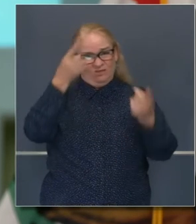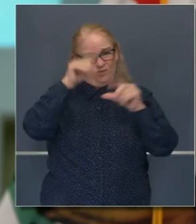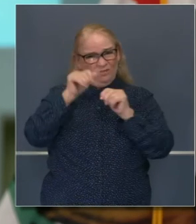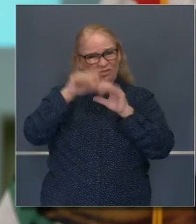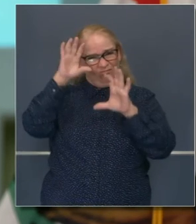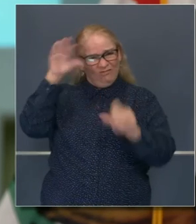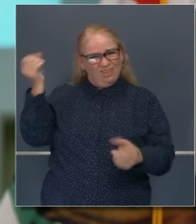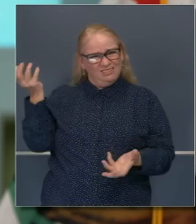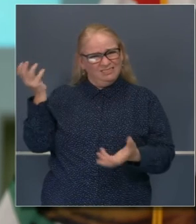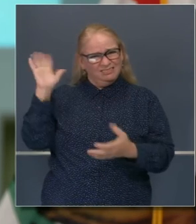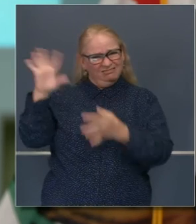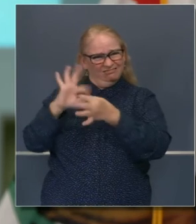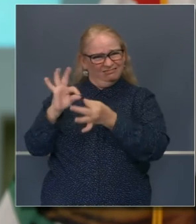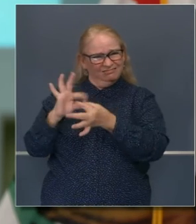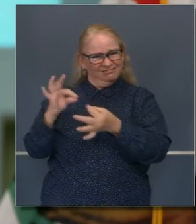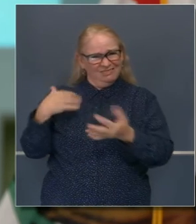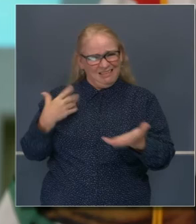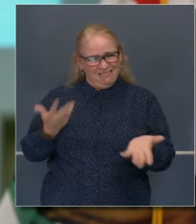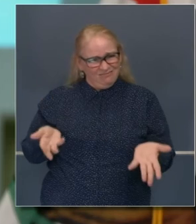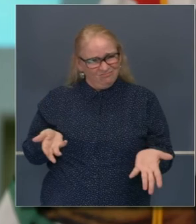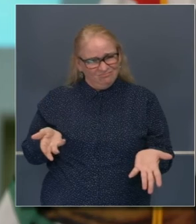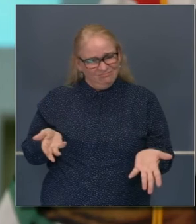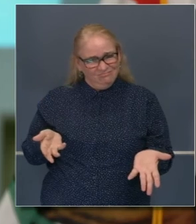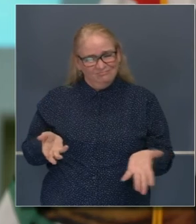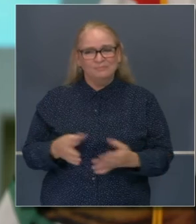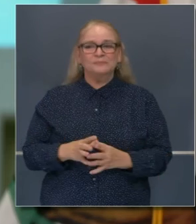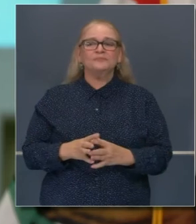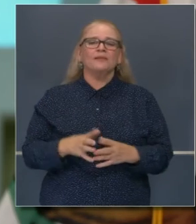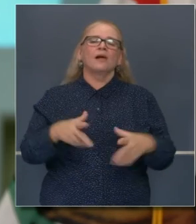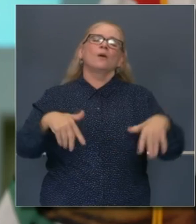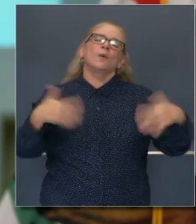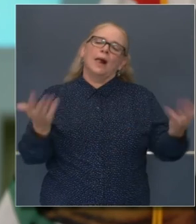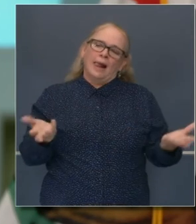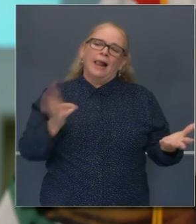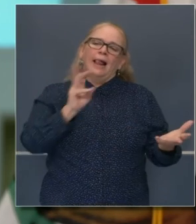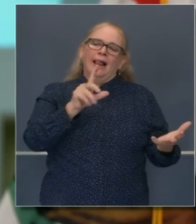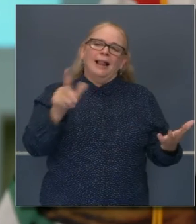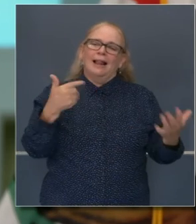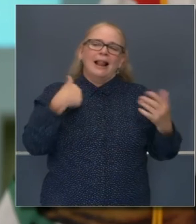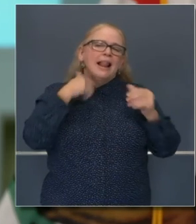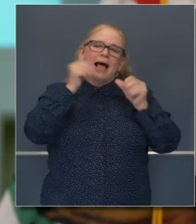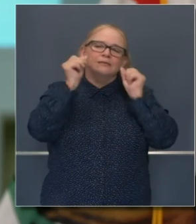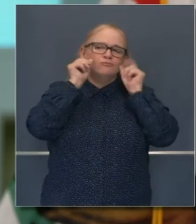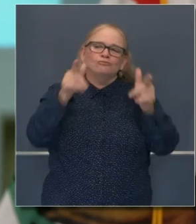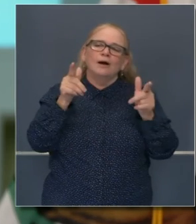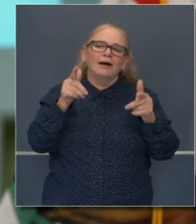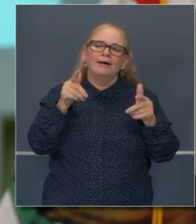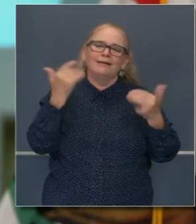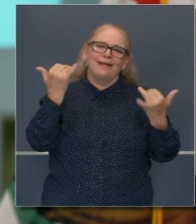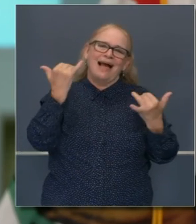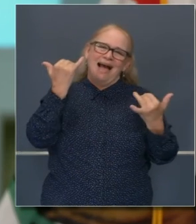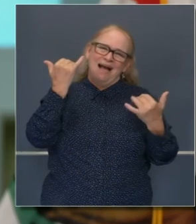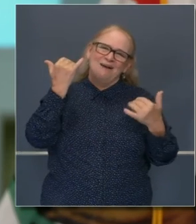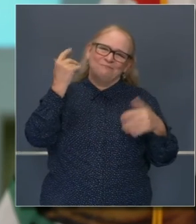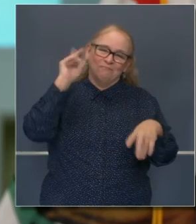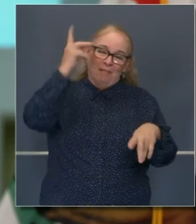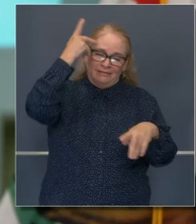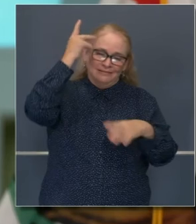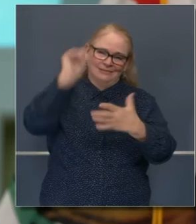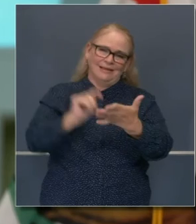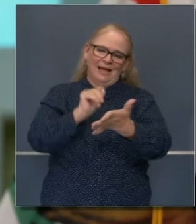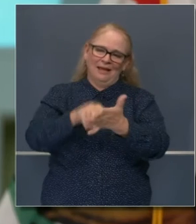opinión? ¿Qué mensaje es este? Es temporada de las elecciones y no me sorprende.